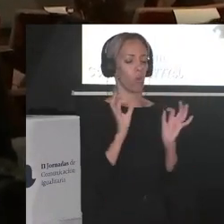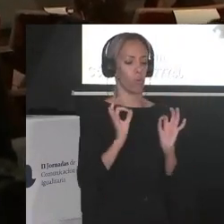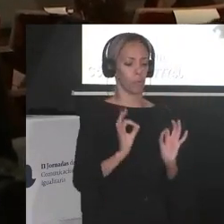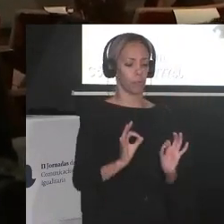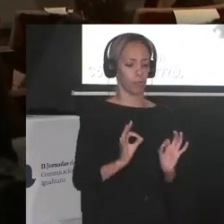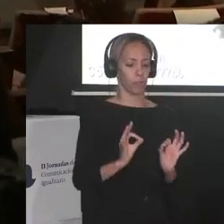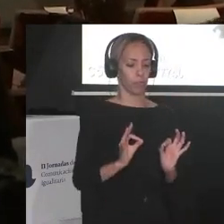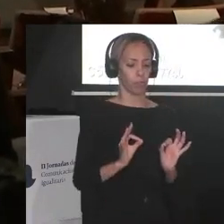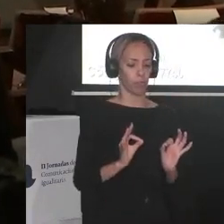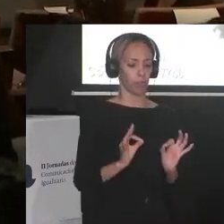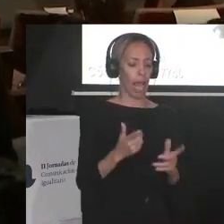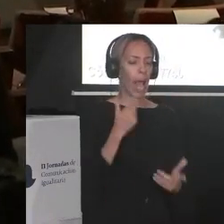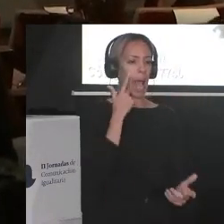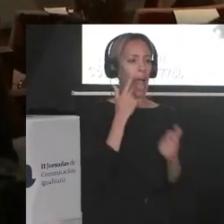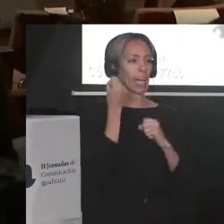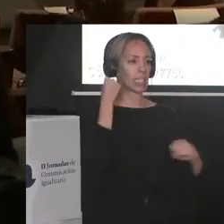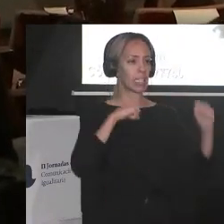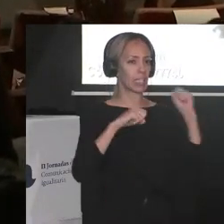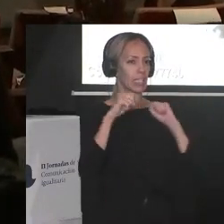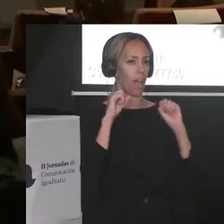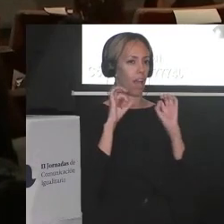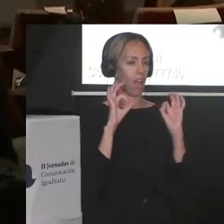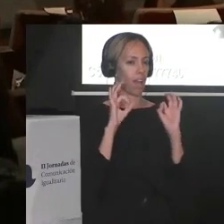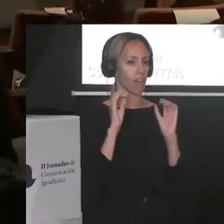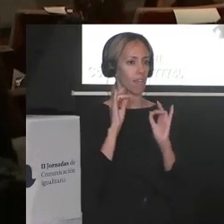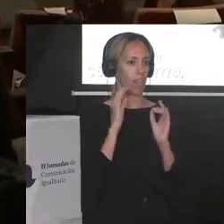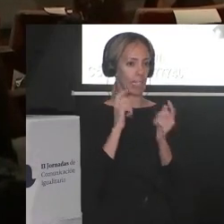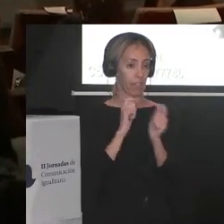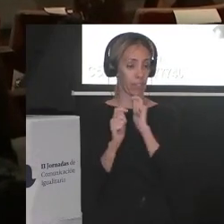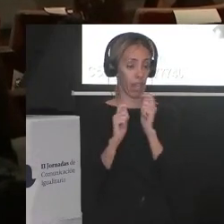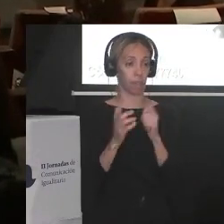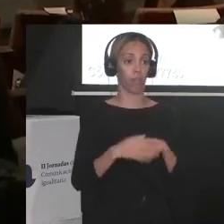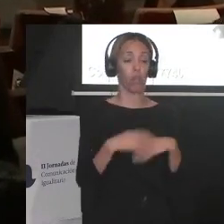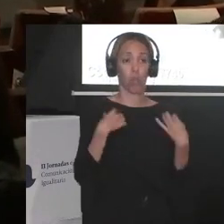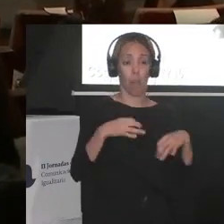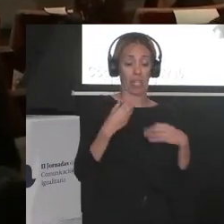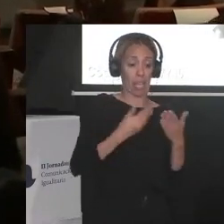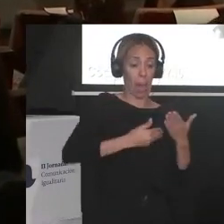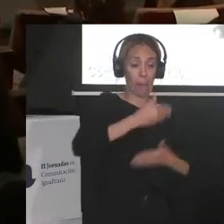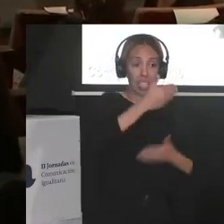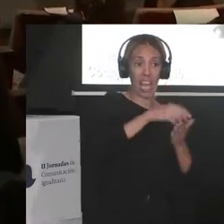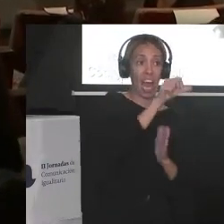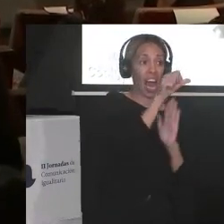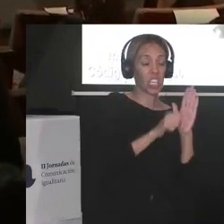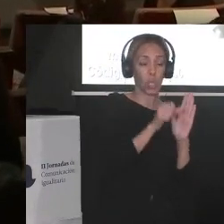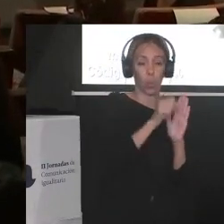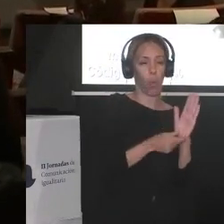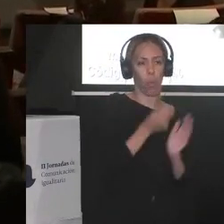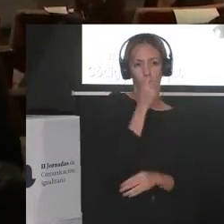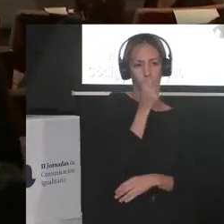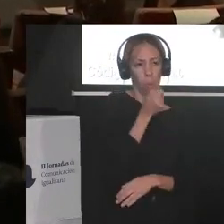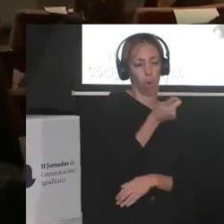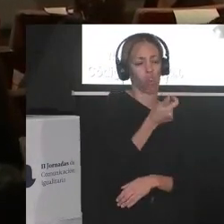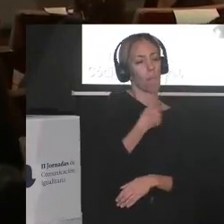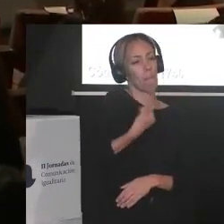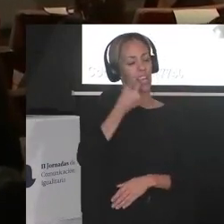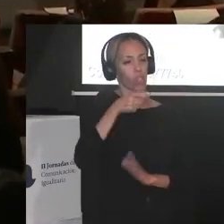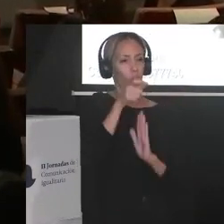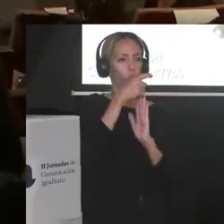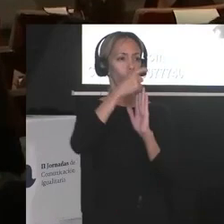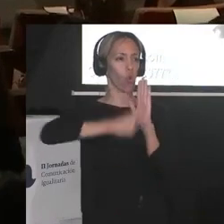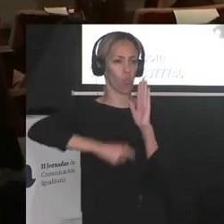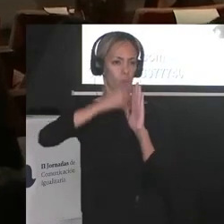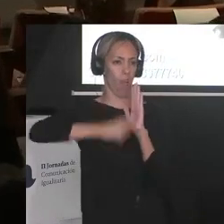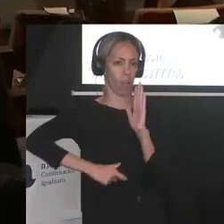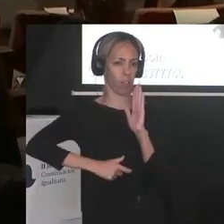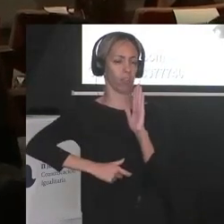una artista yo no suelo hacer muchos artículos en la prensa ya hace un tiempo hago más columnismo pero